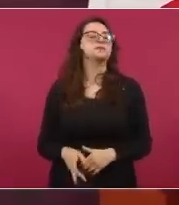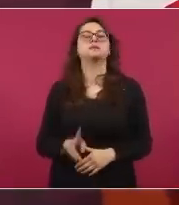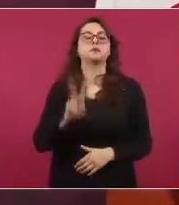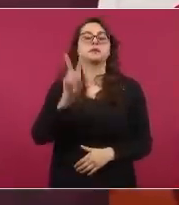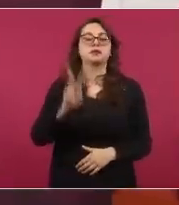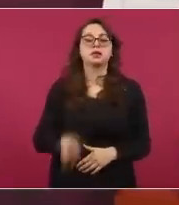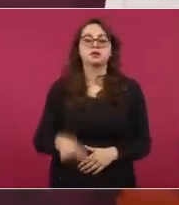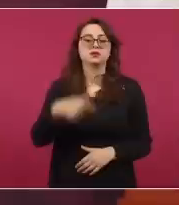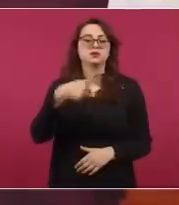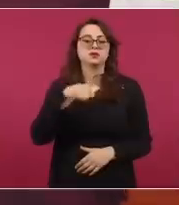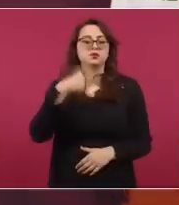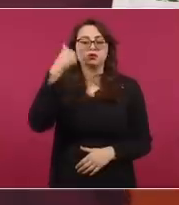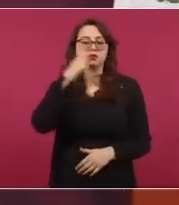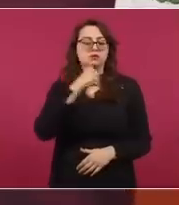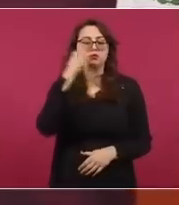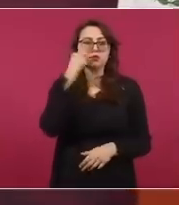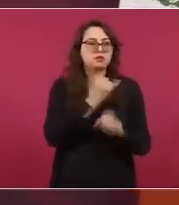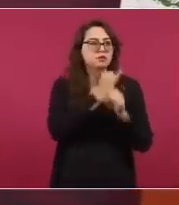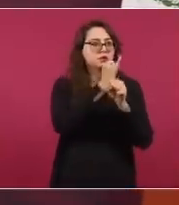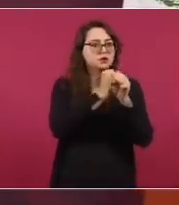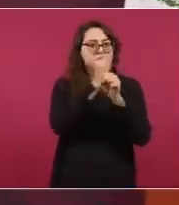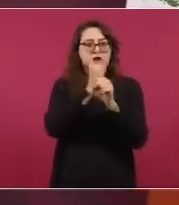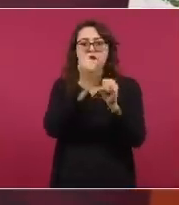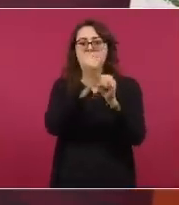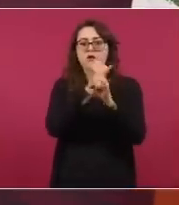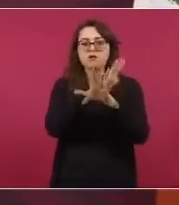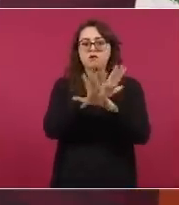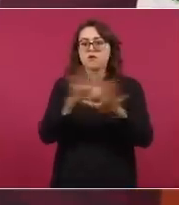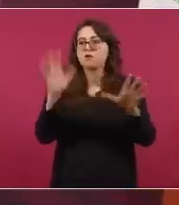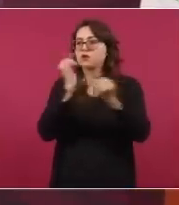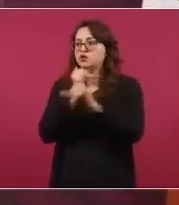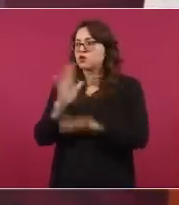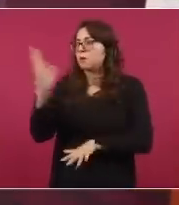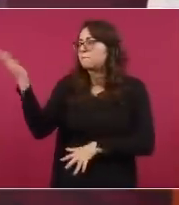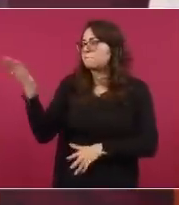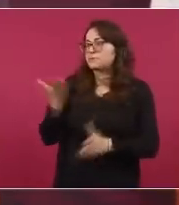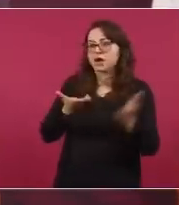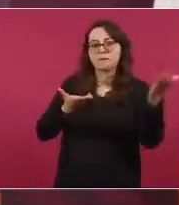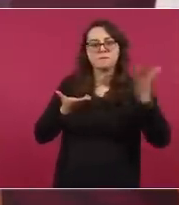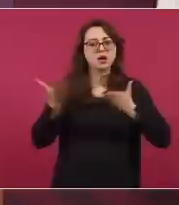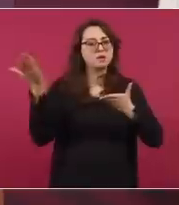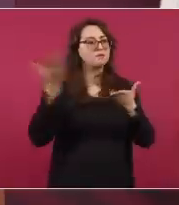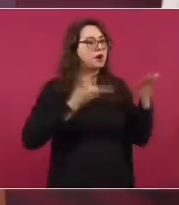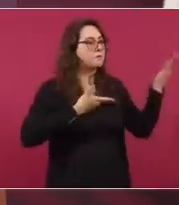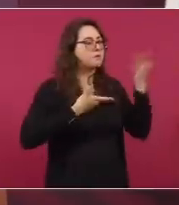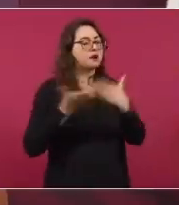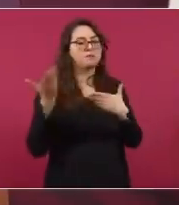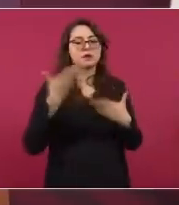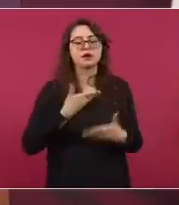nos ayudaba el pueblo,